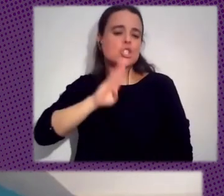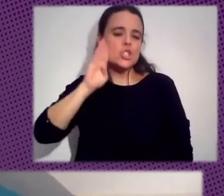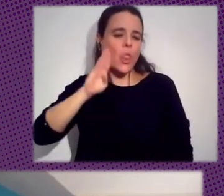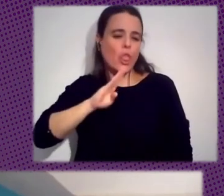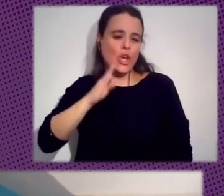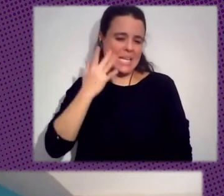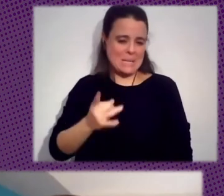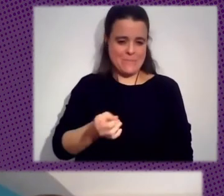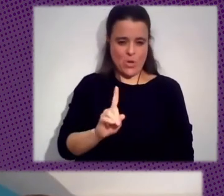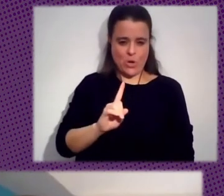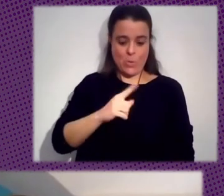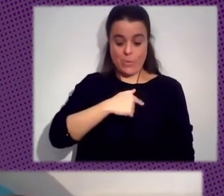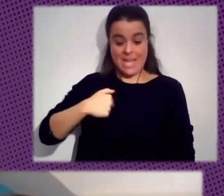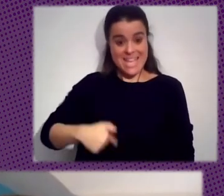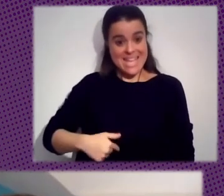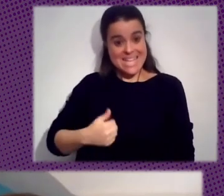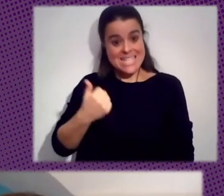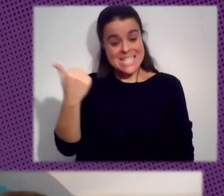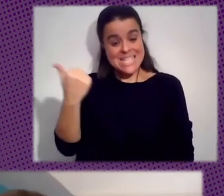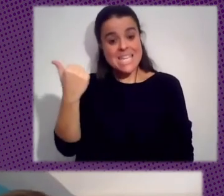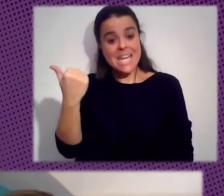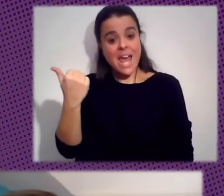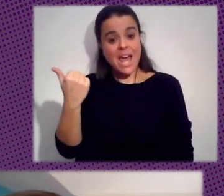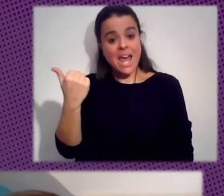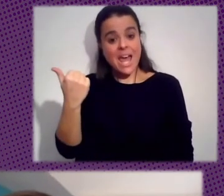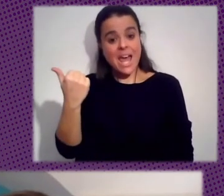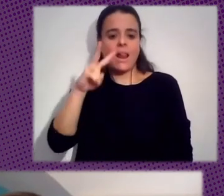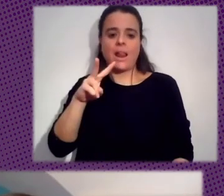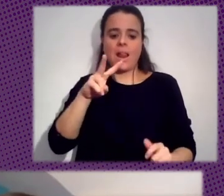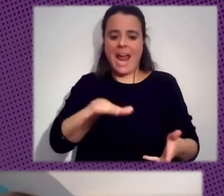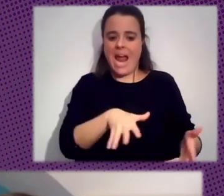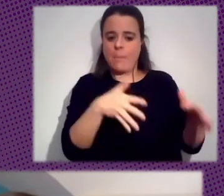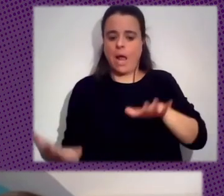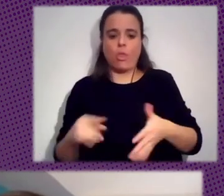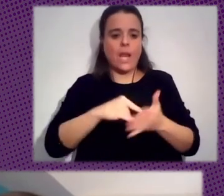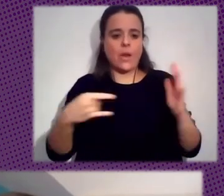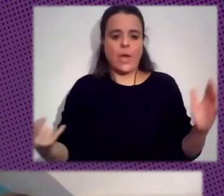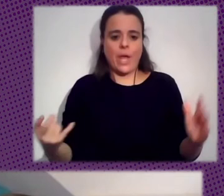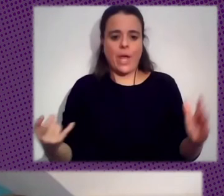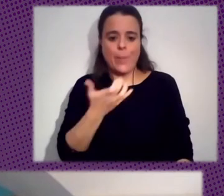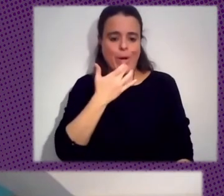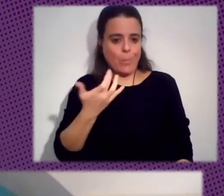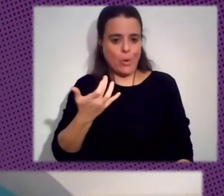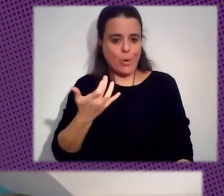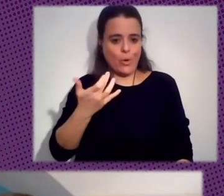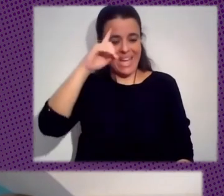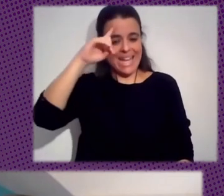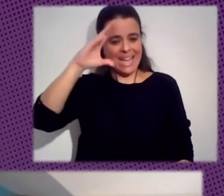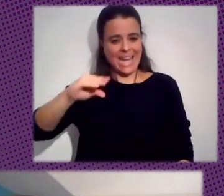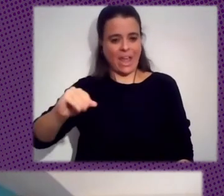Hablar Estamos Viendo Aplicaciones De La Tecnología Inclusive Por Ejemplo Artificial La Inteligencia Artificial